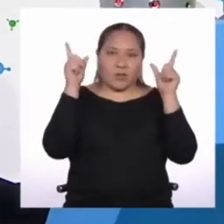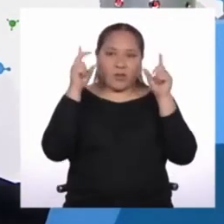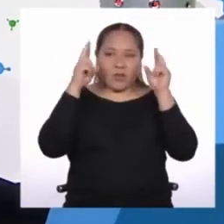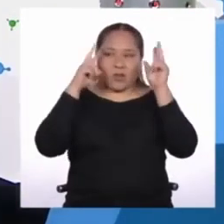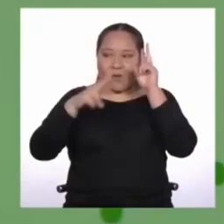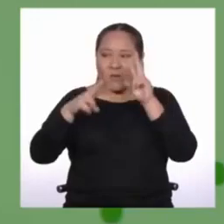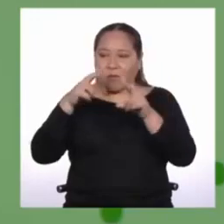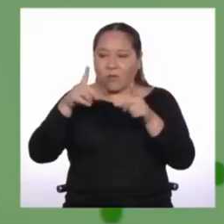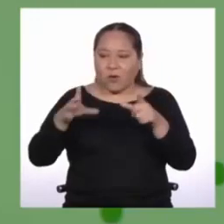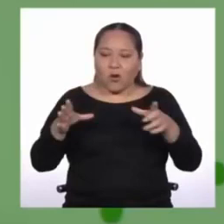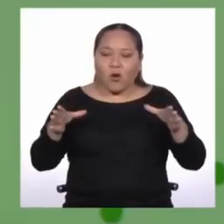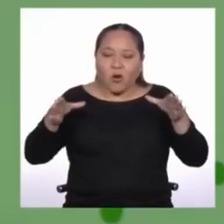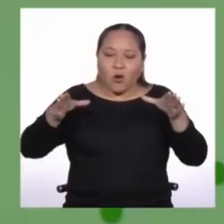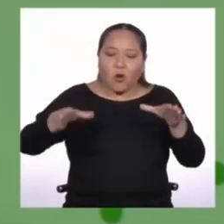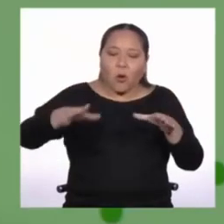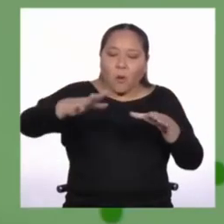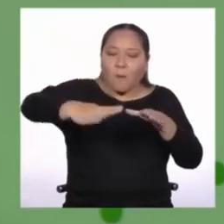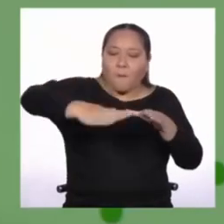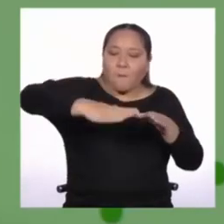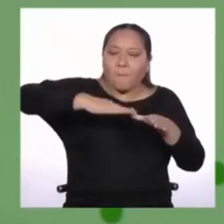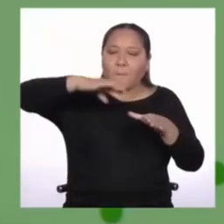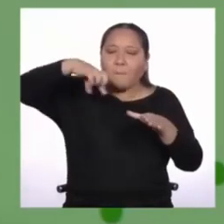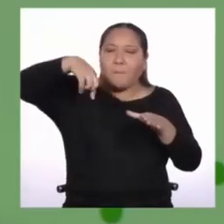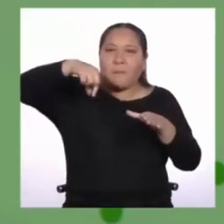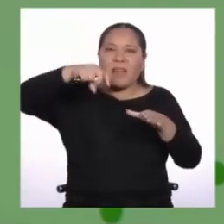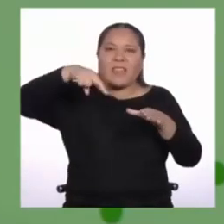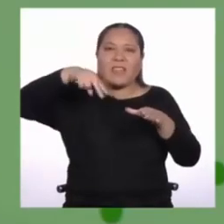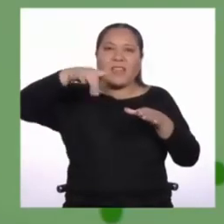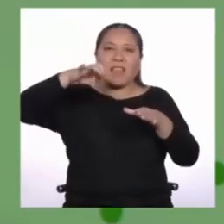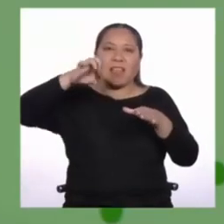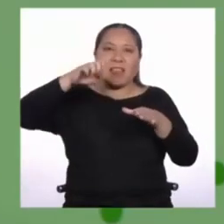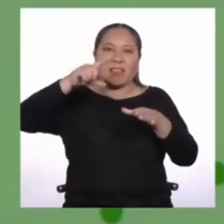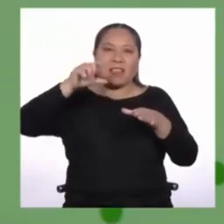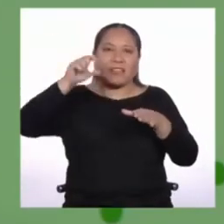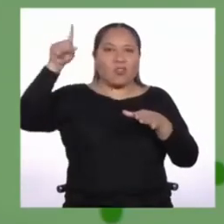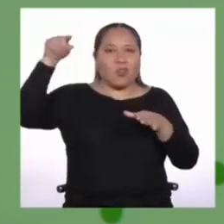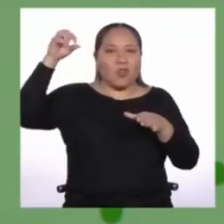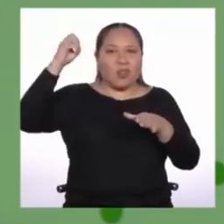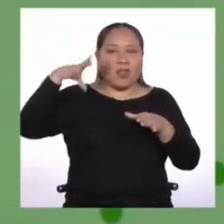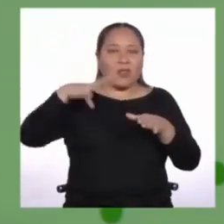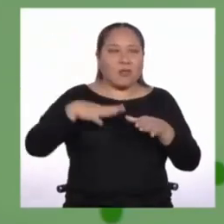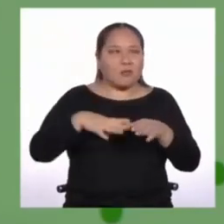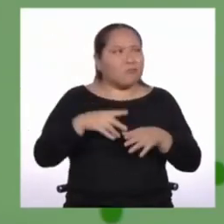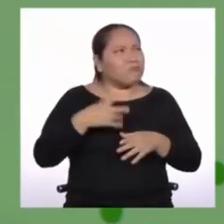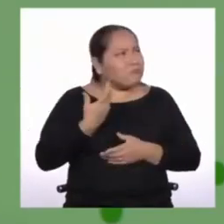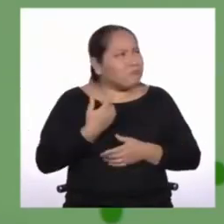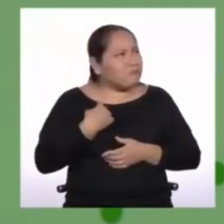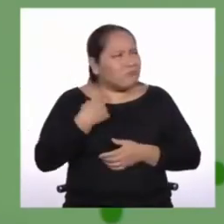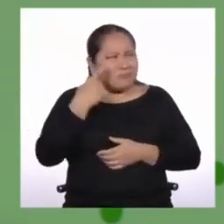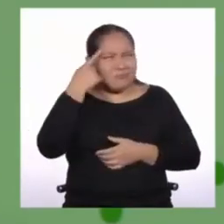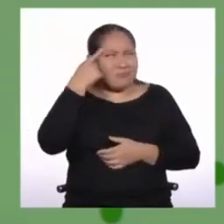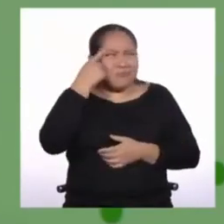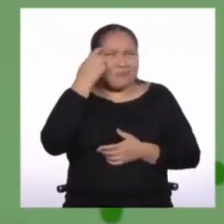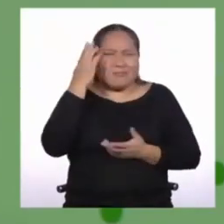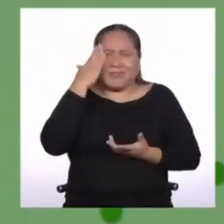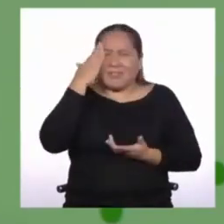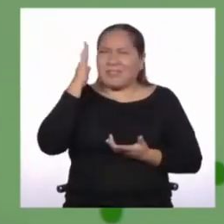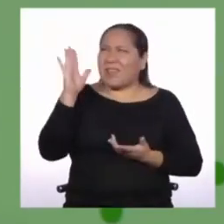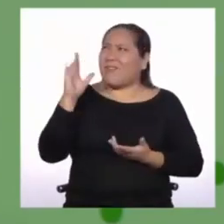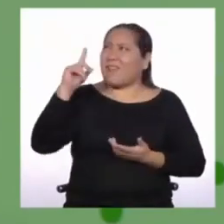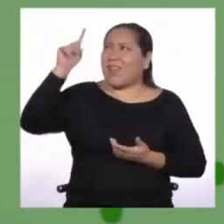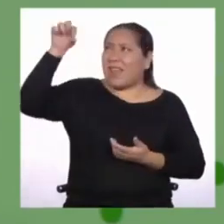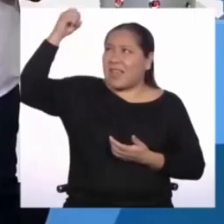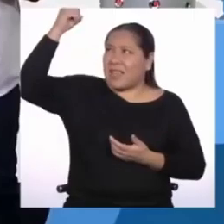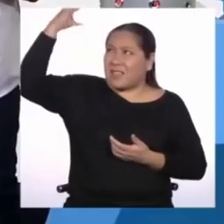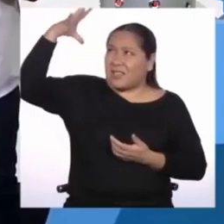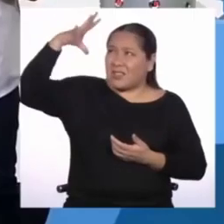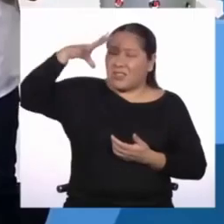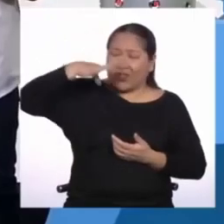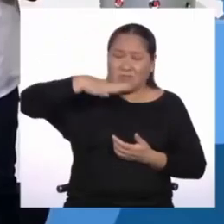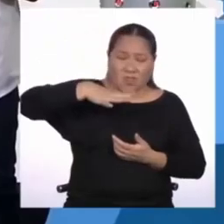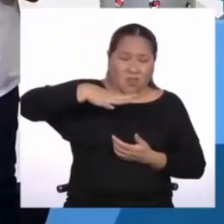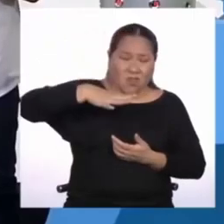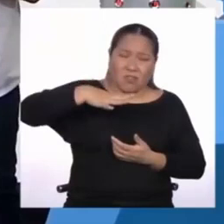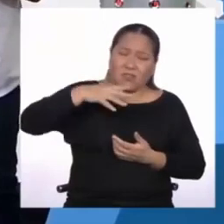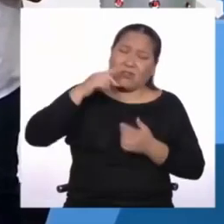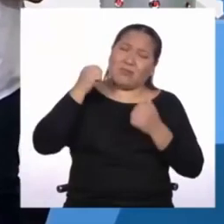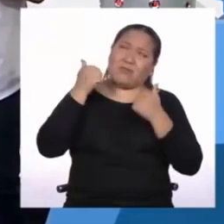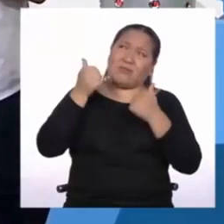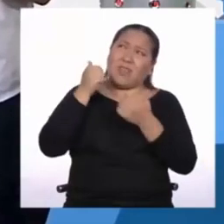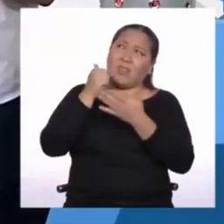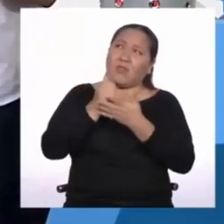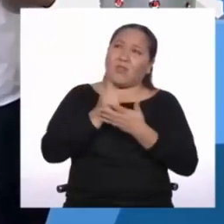solares. Yo también. ¿Quién habría imaginado que el Sol era tan útil? ¡Qué bueno que es eterno! ¿Eterno?